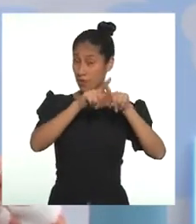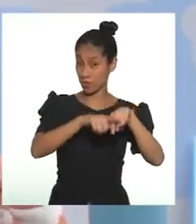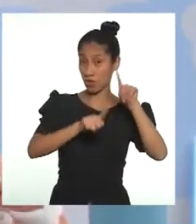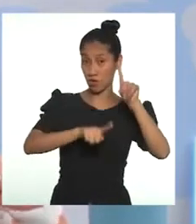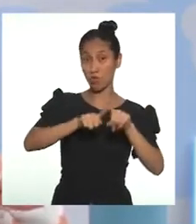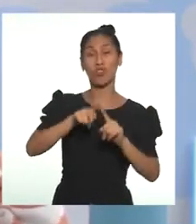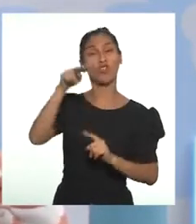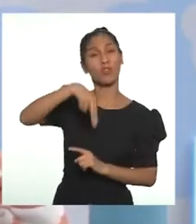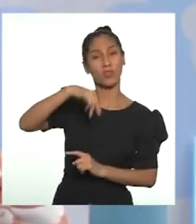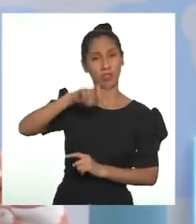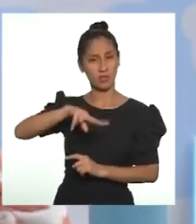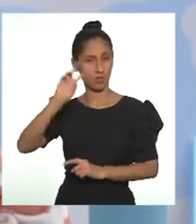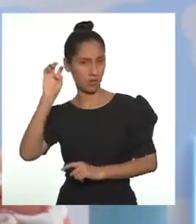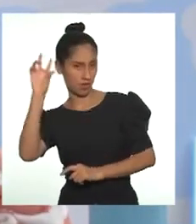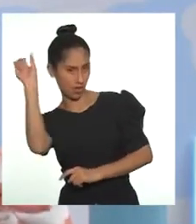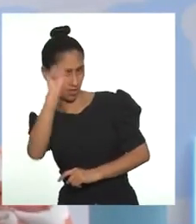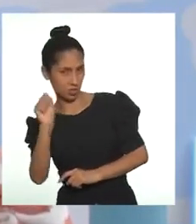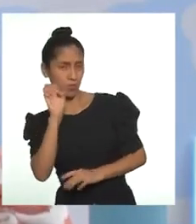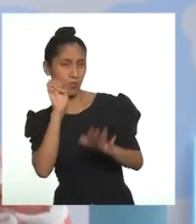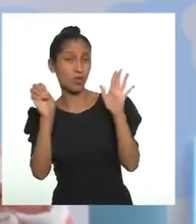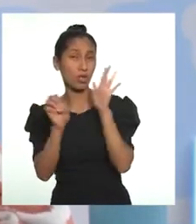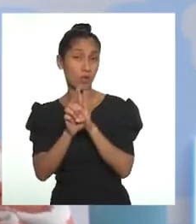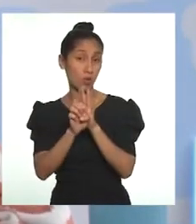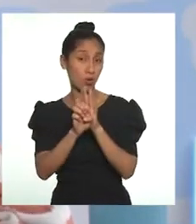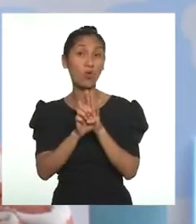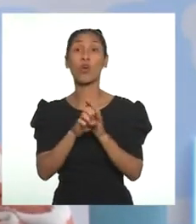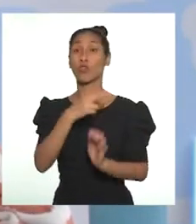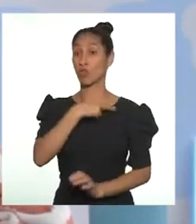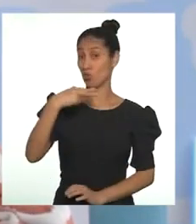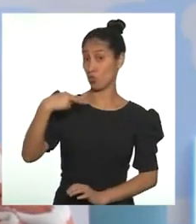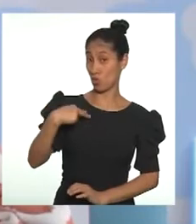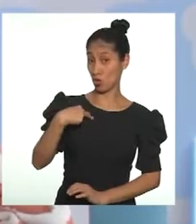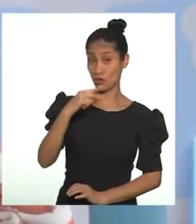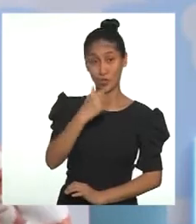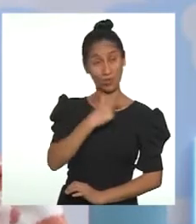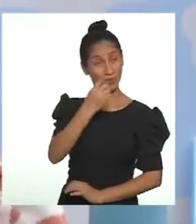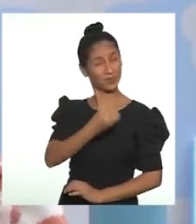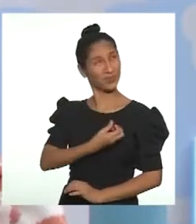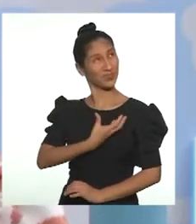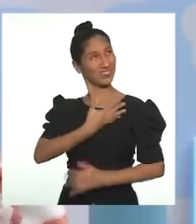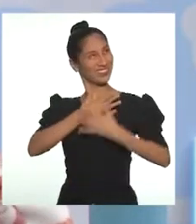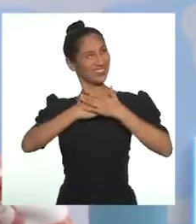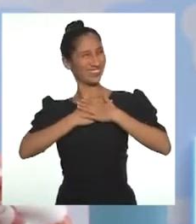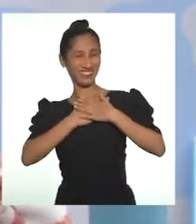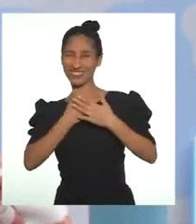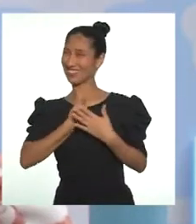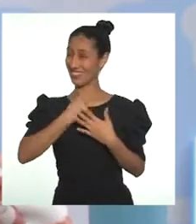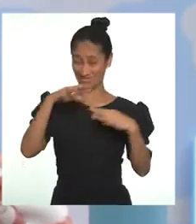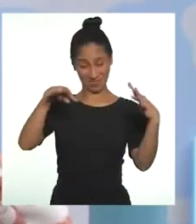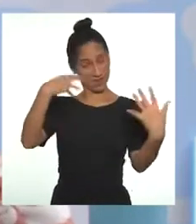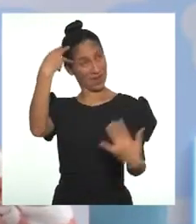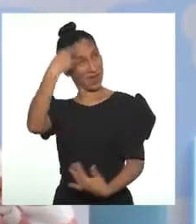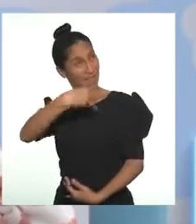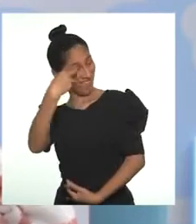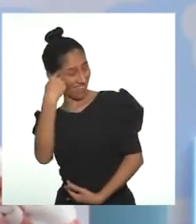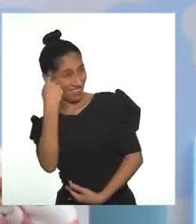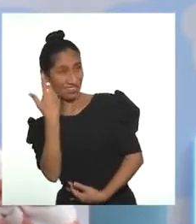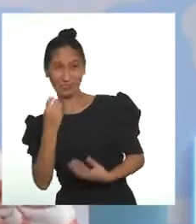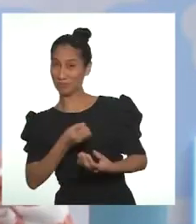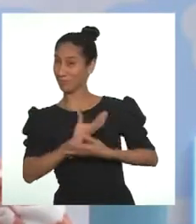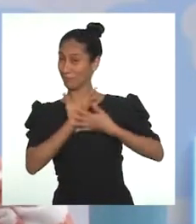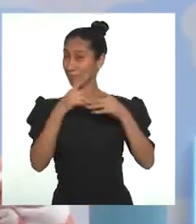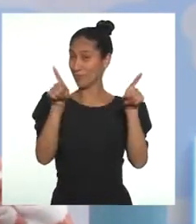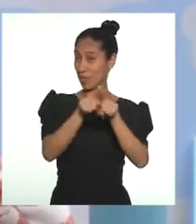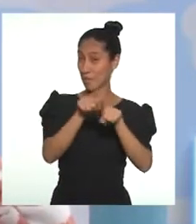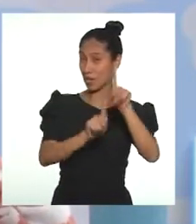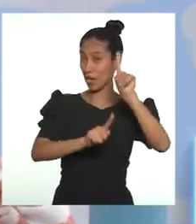Por ejemplo, cuando nuestra autoestima es alta, tenemos sentimiento de satisfacción. También se habla de autoestima media o baja.